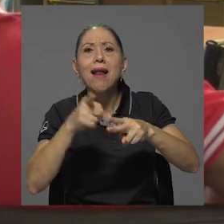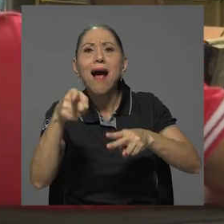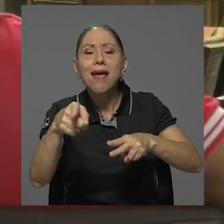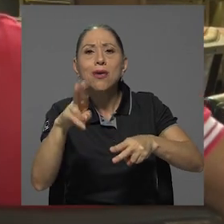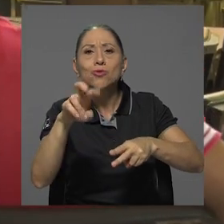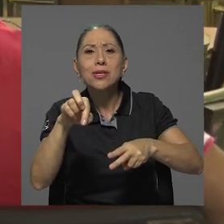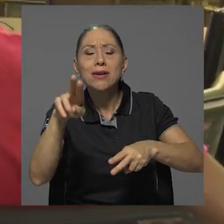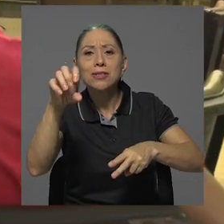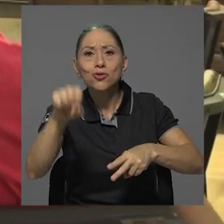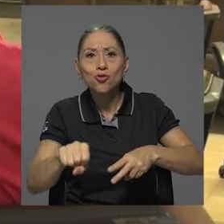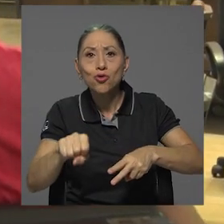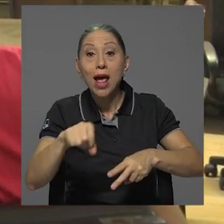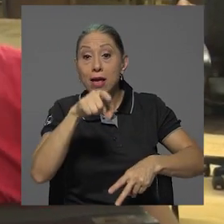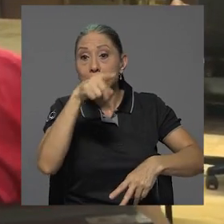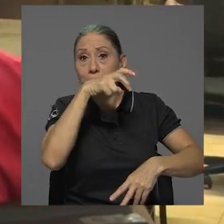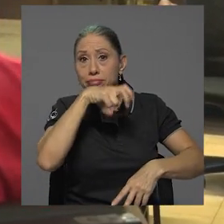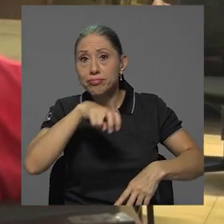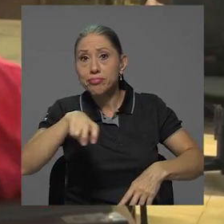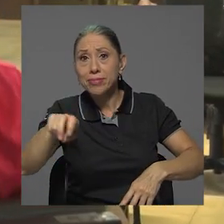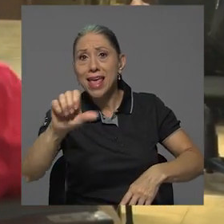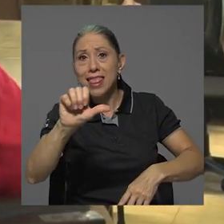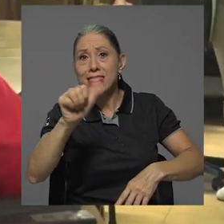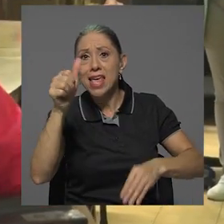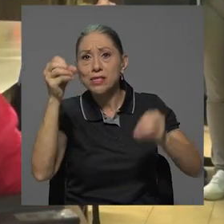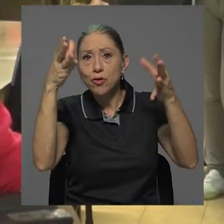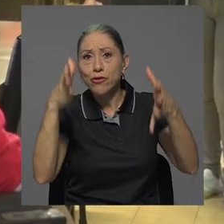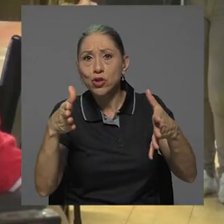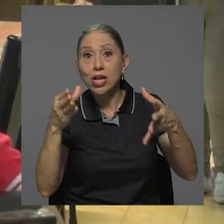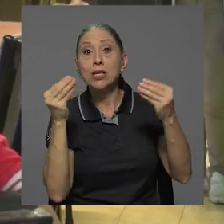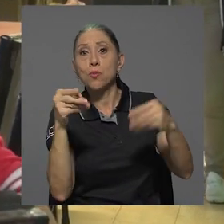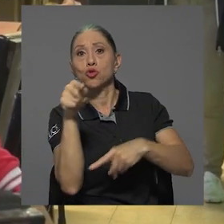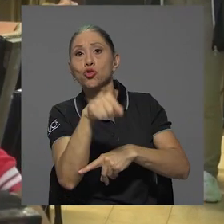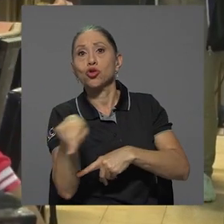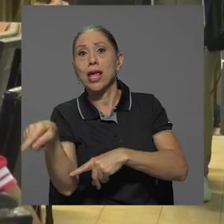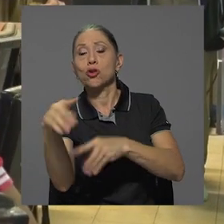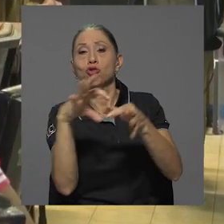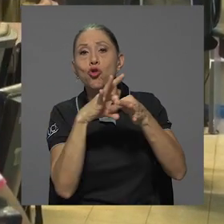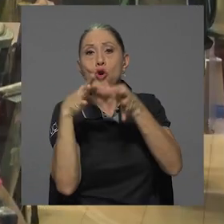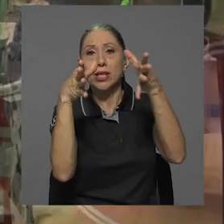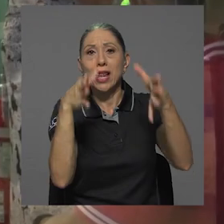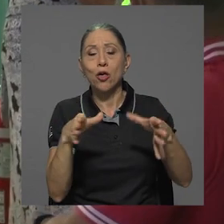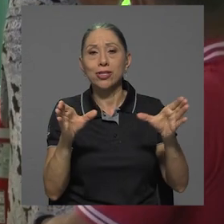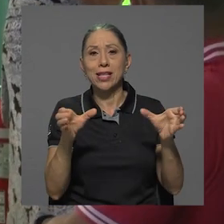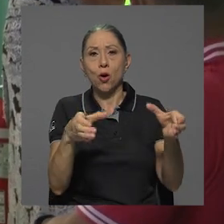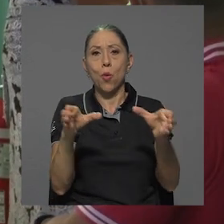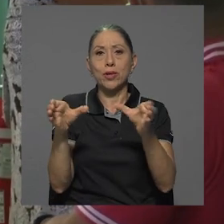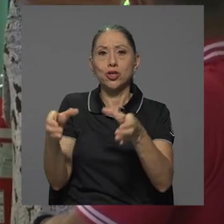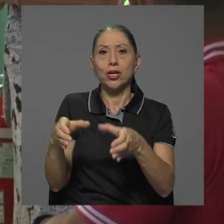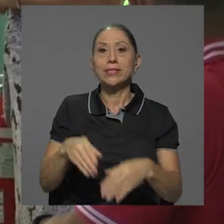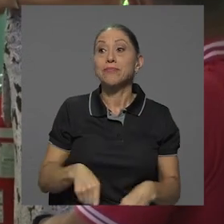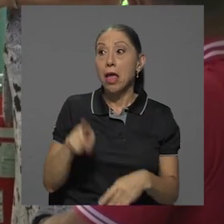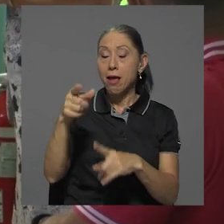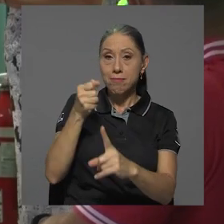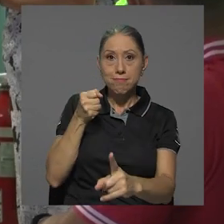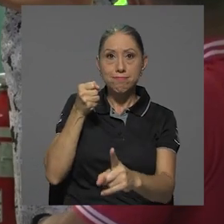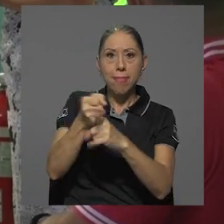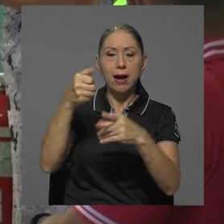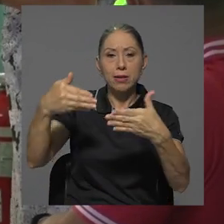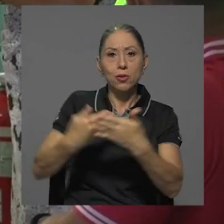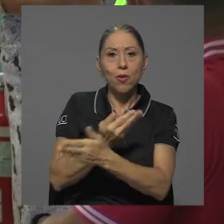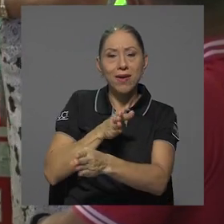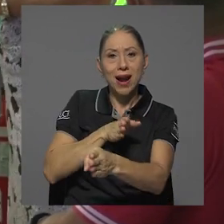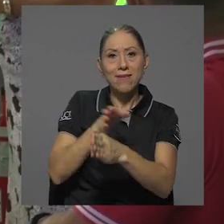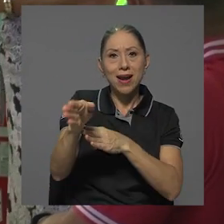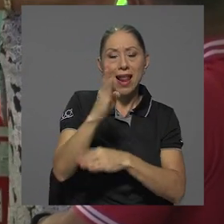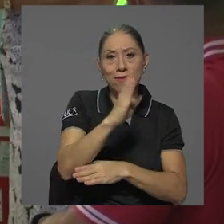la gira fuimos 10 profesores, muchos de ellos son coordinadores de comisiones. El impacto de esta nueva carrera de